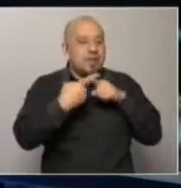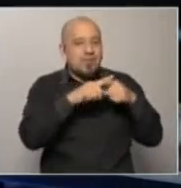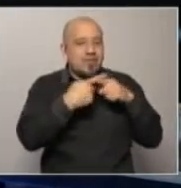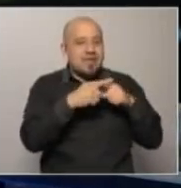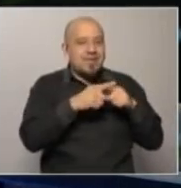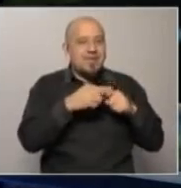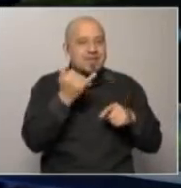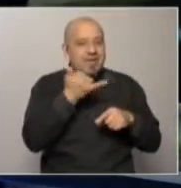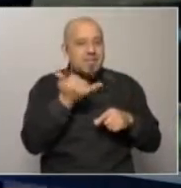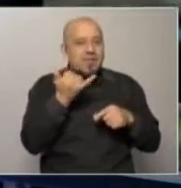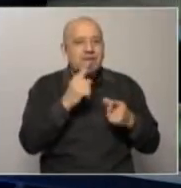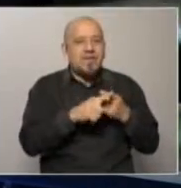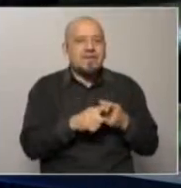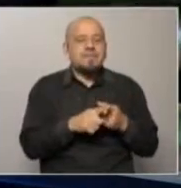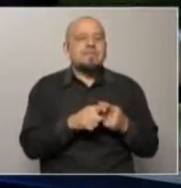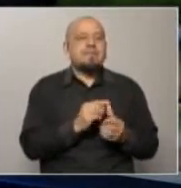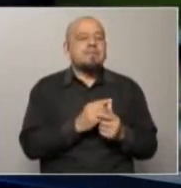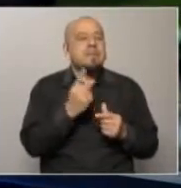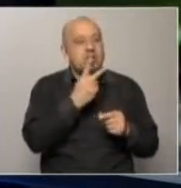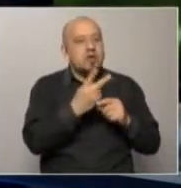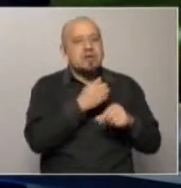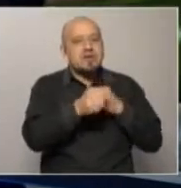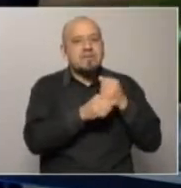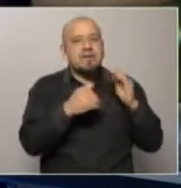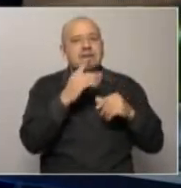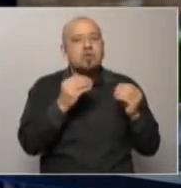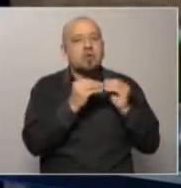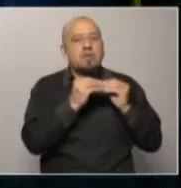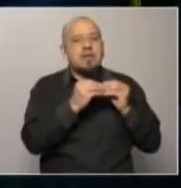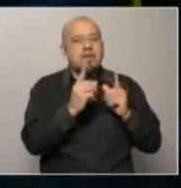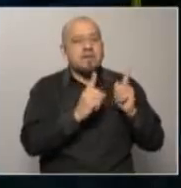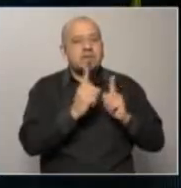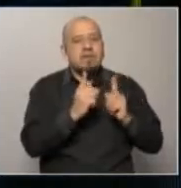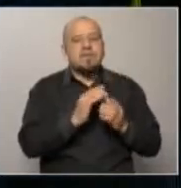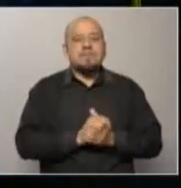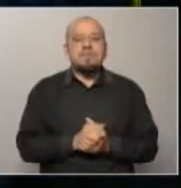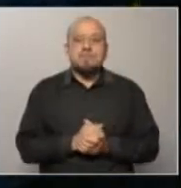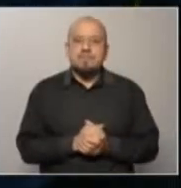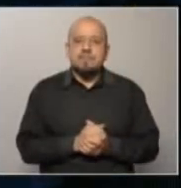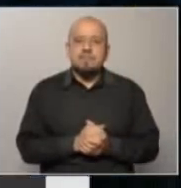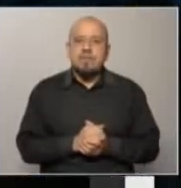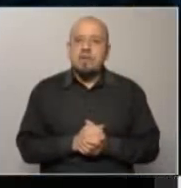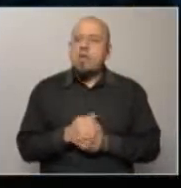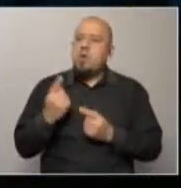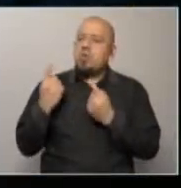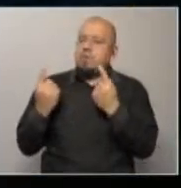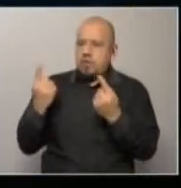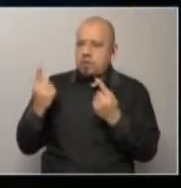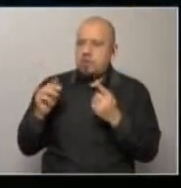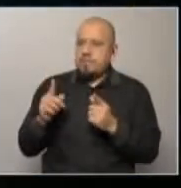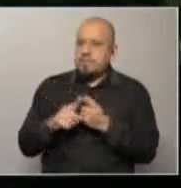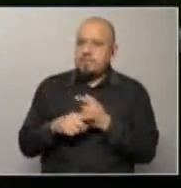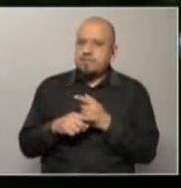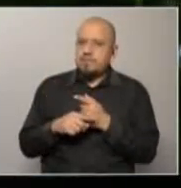tiempo yo tengo un par más igual de manera una para cada uno es decir